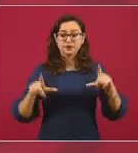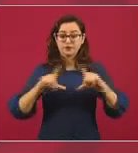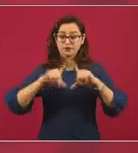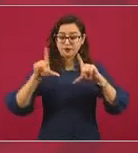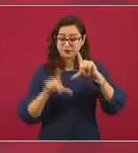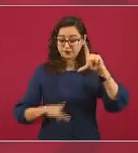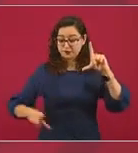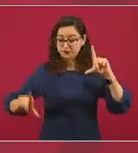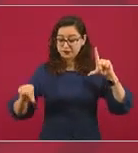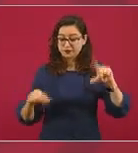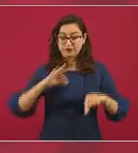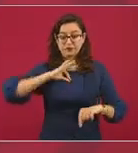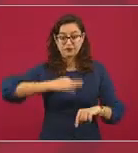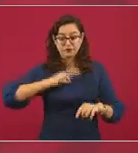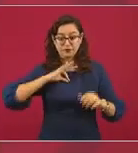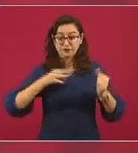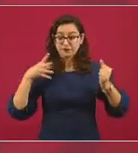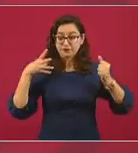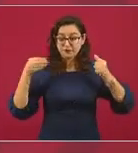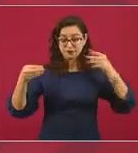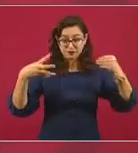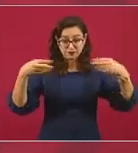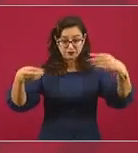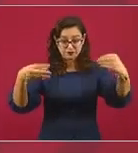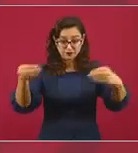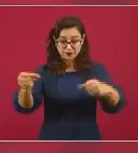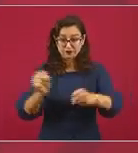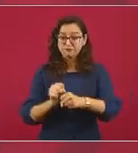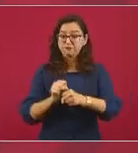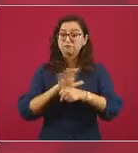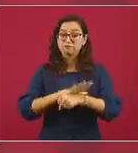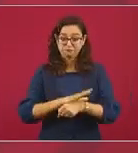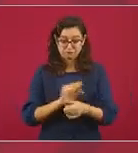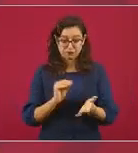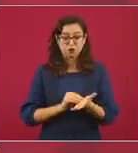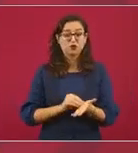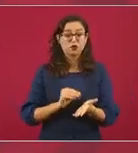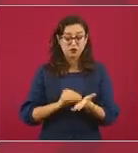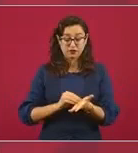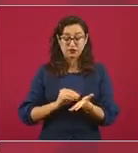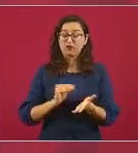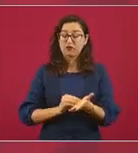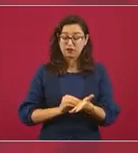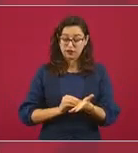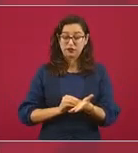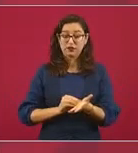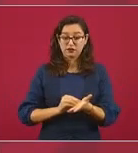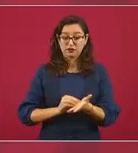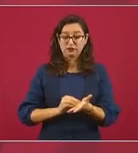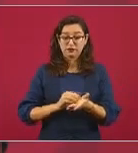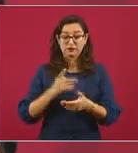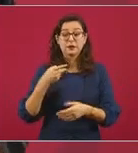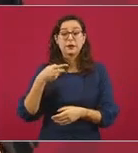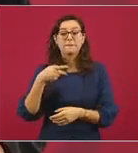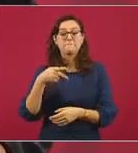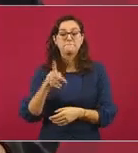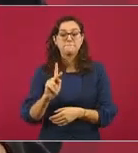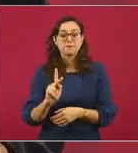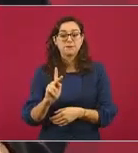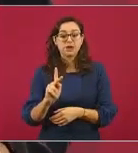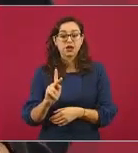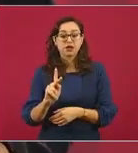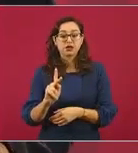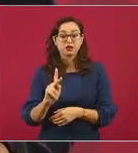pero hay ocho estados, ocho entidades federativas, en